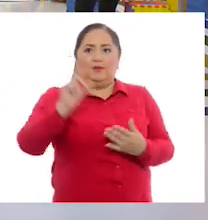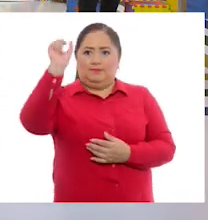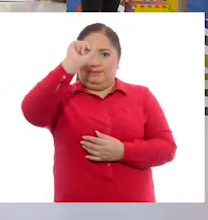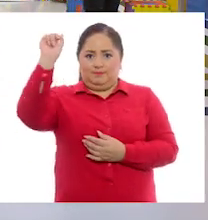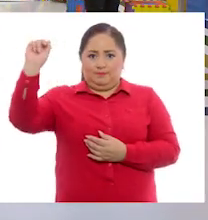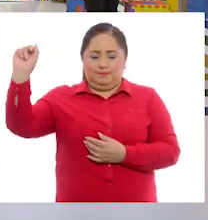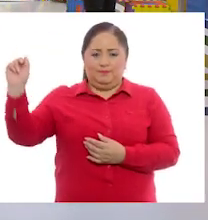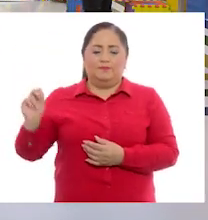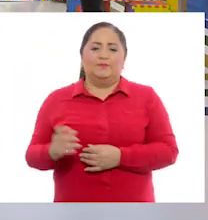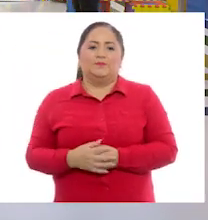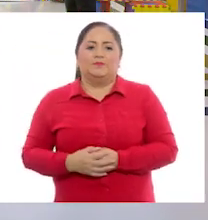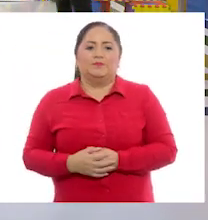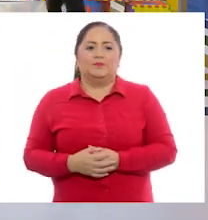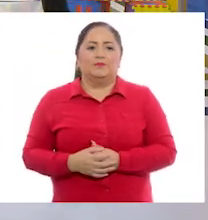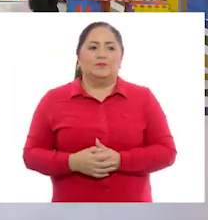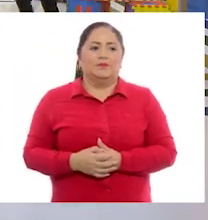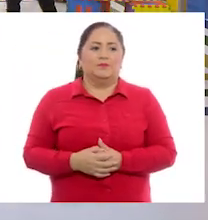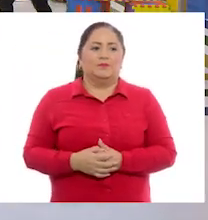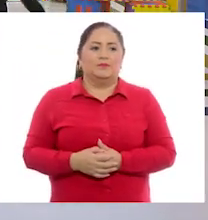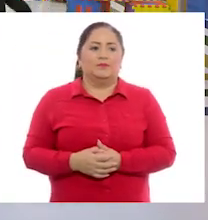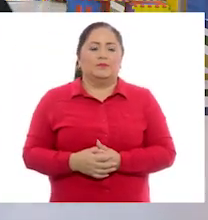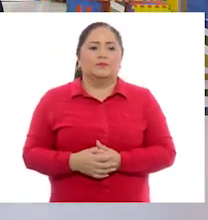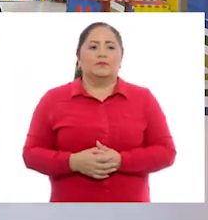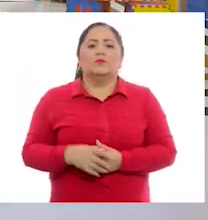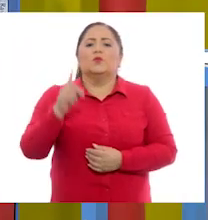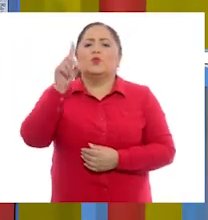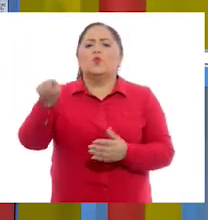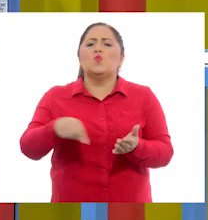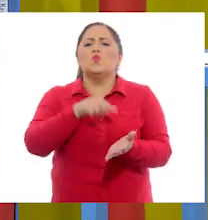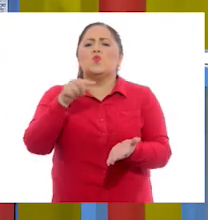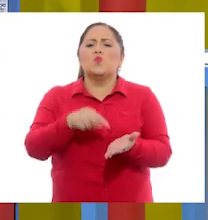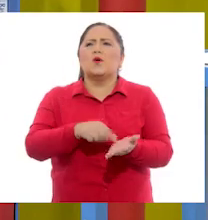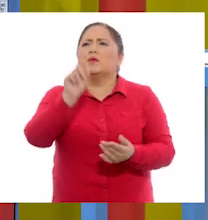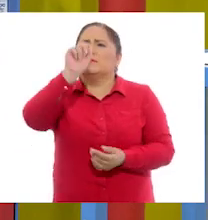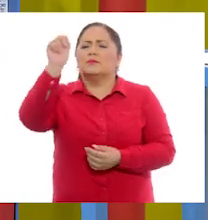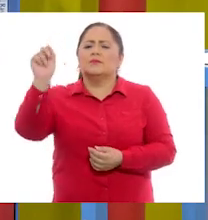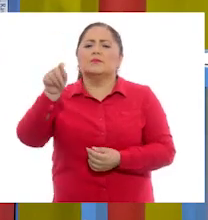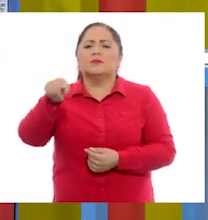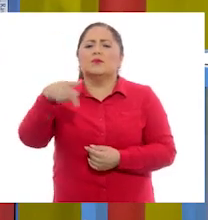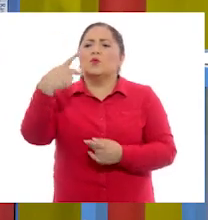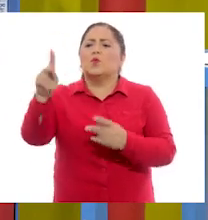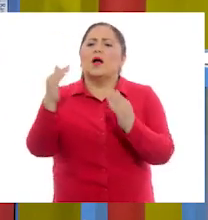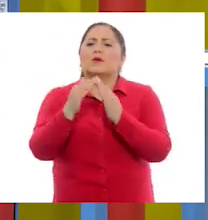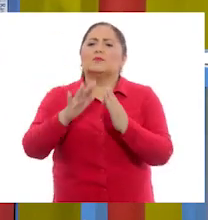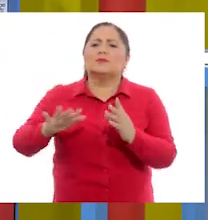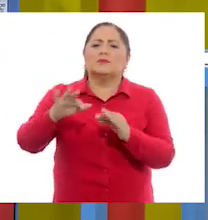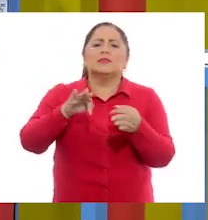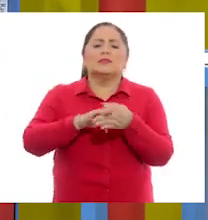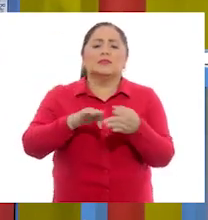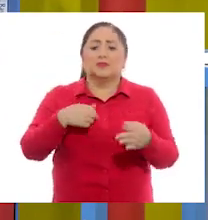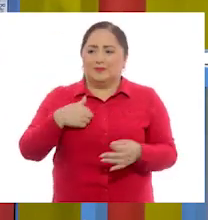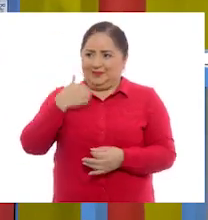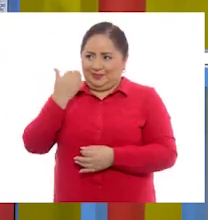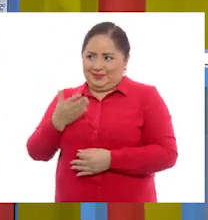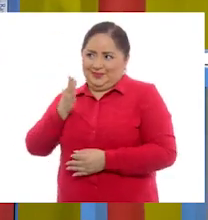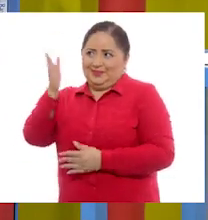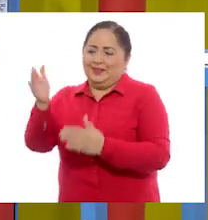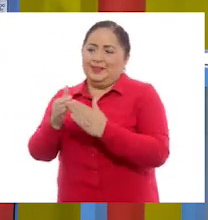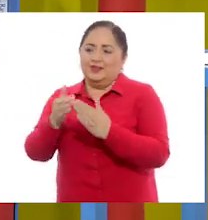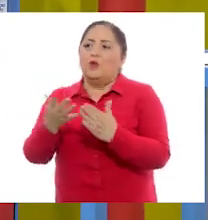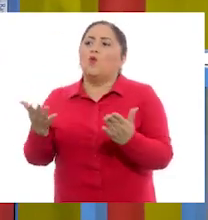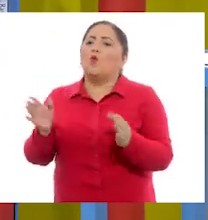y vamos a escribir alguno. Pili, escribe un lugar de referencia que haya en tu comunidad. Si yo quiero ir a tu casa, Pili,